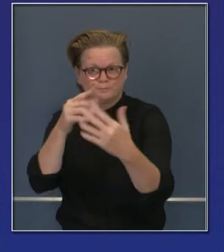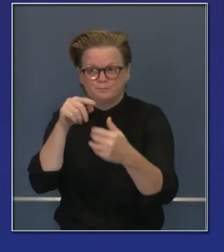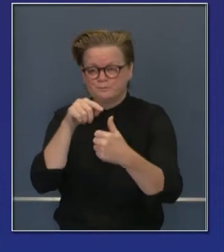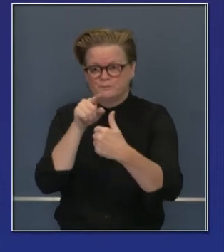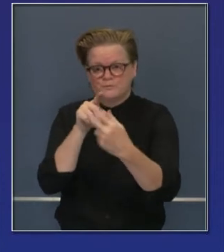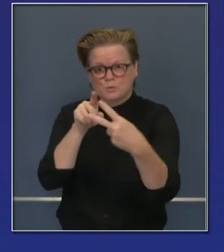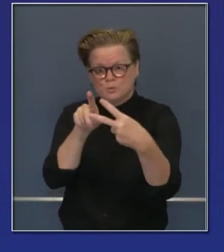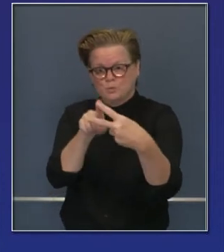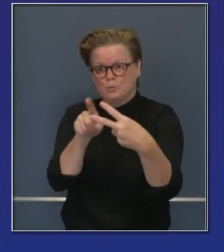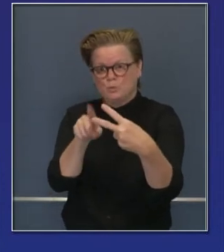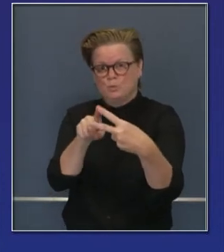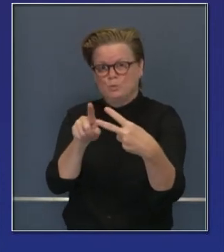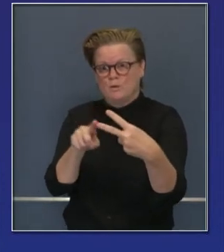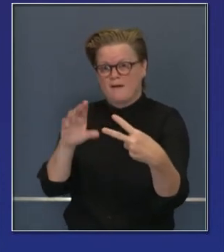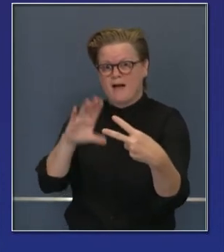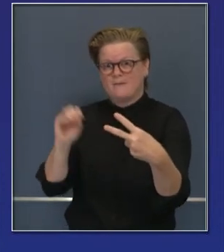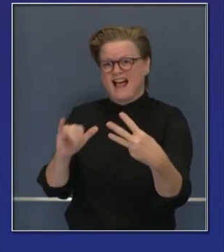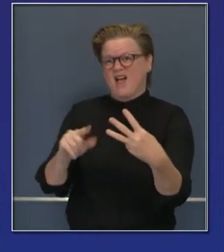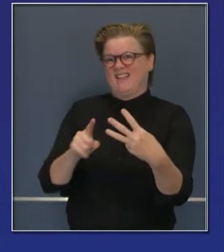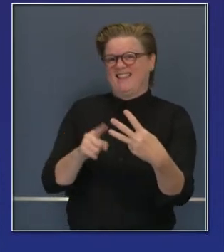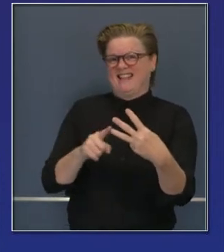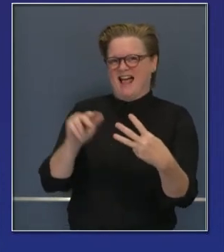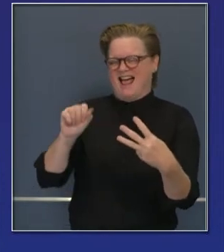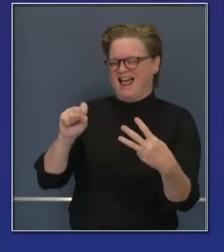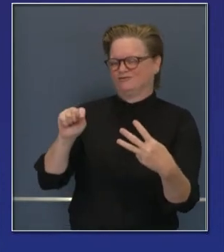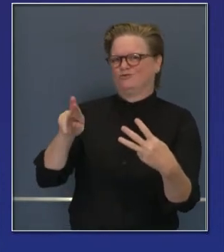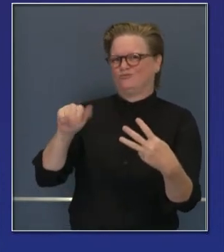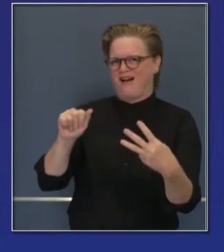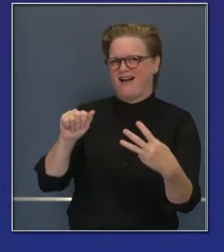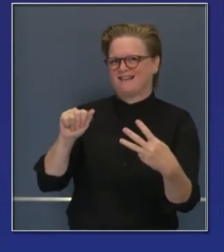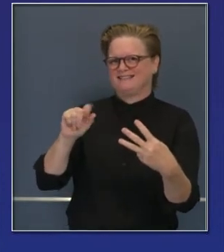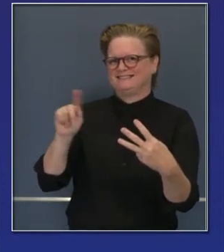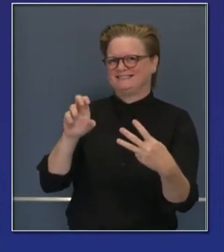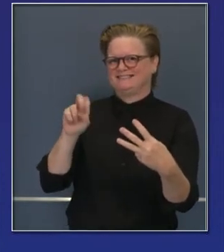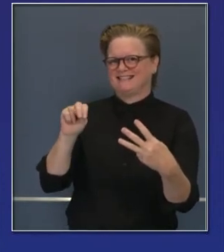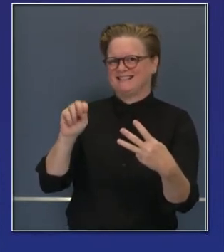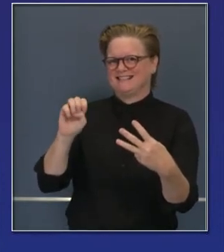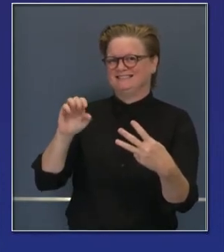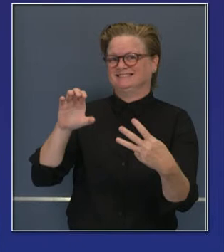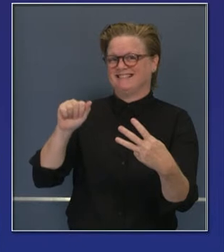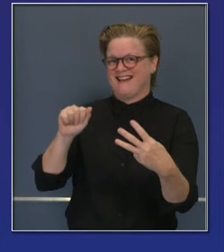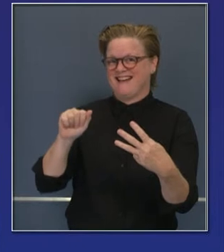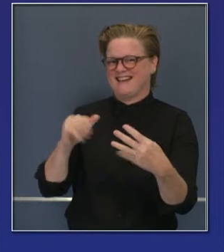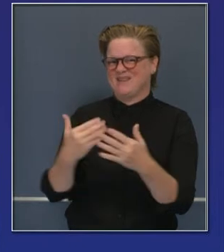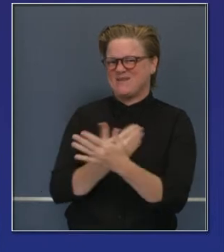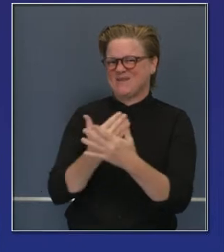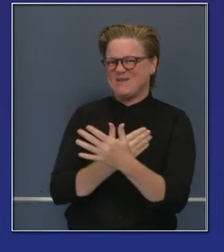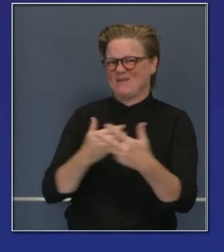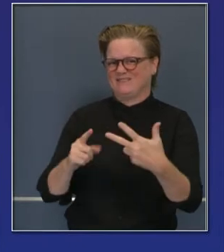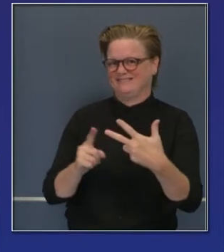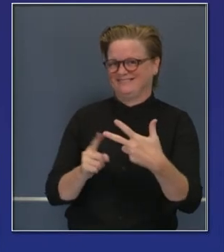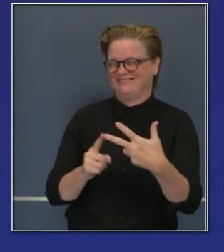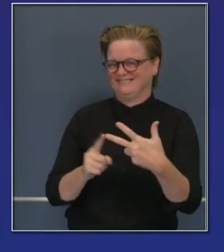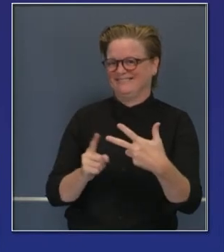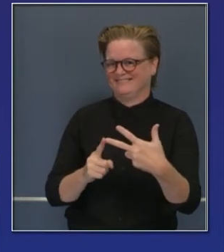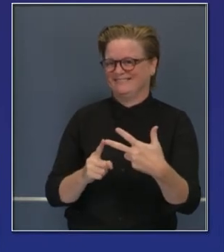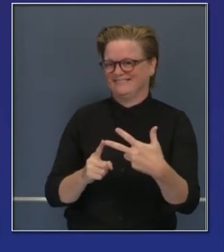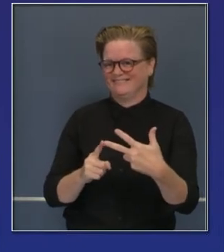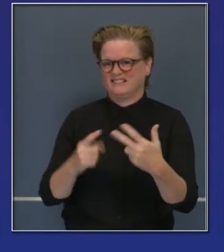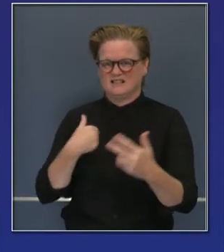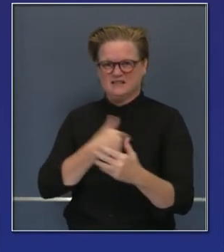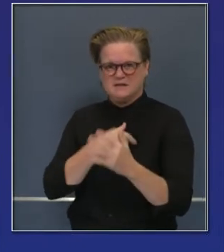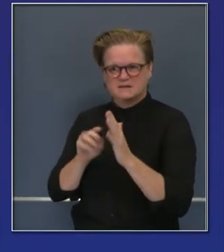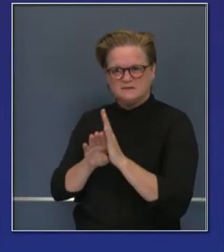Pfizer en Medina, de lo cual hablaremos en un momento más a fondo, será muy limitado. Así que comenzamos